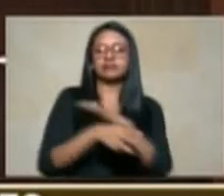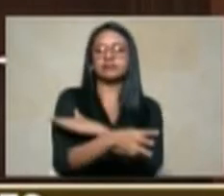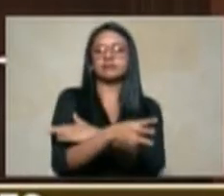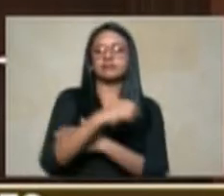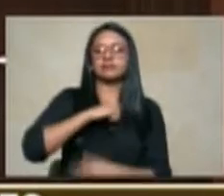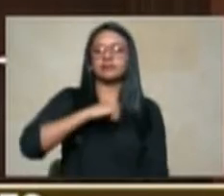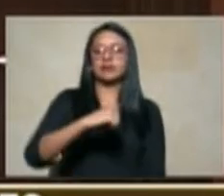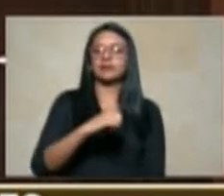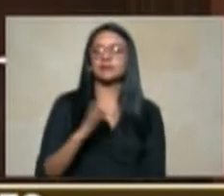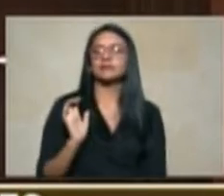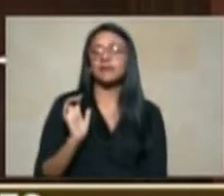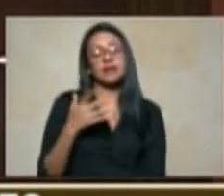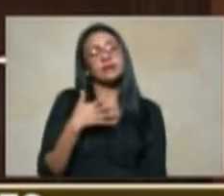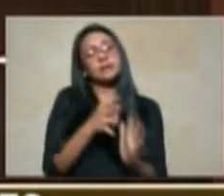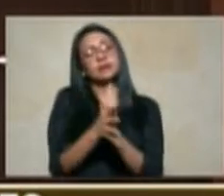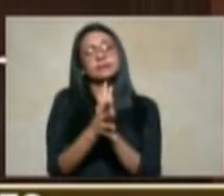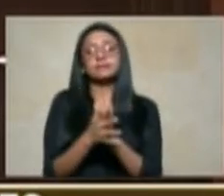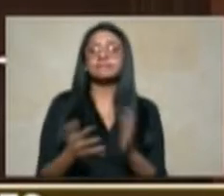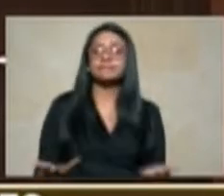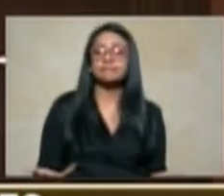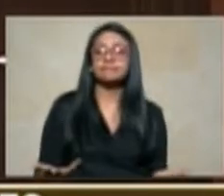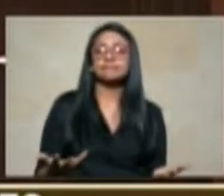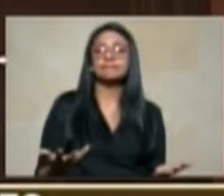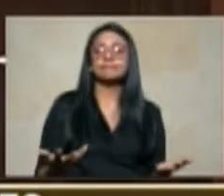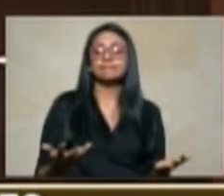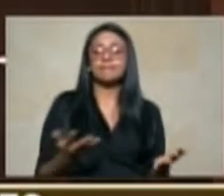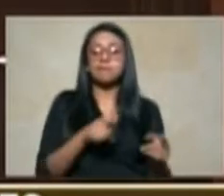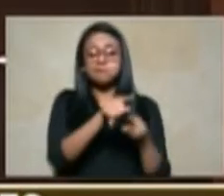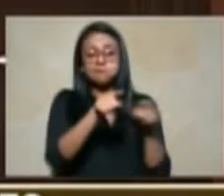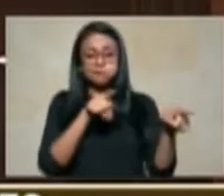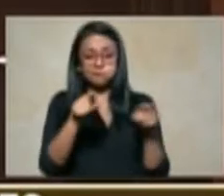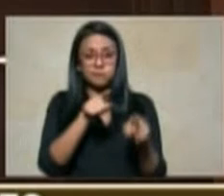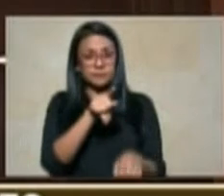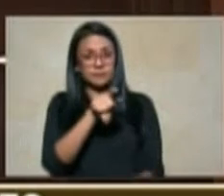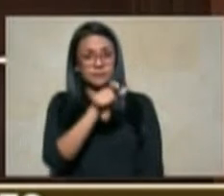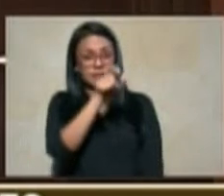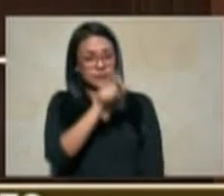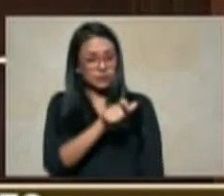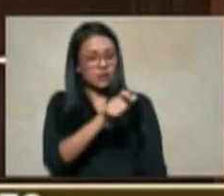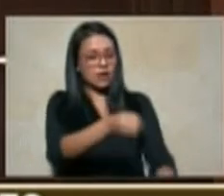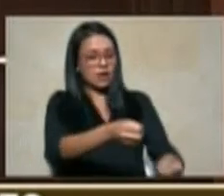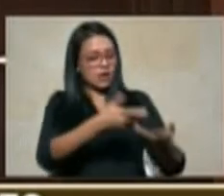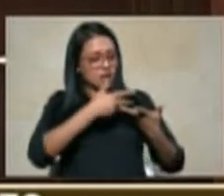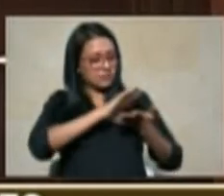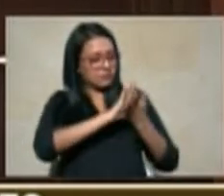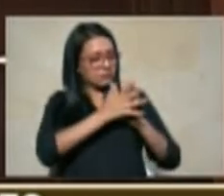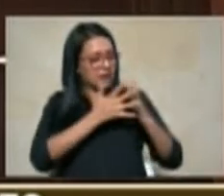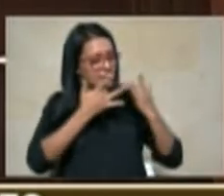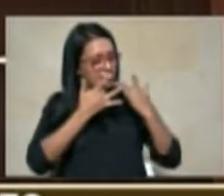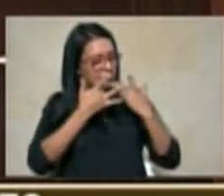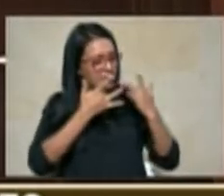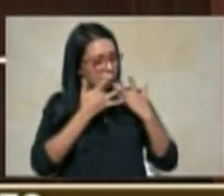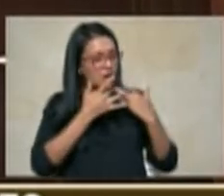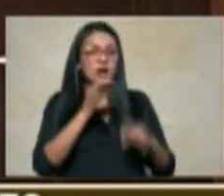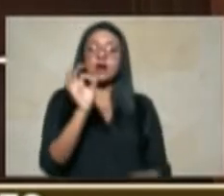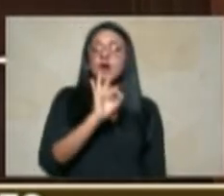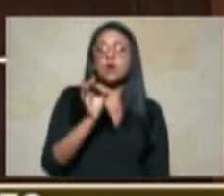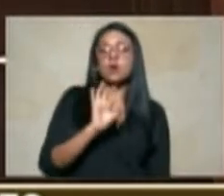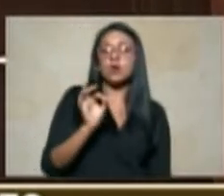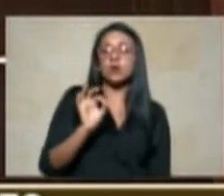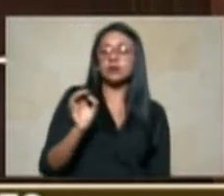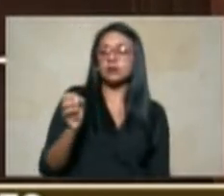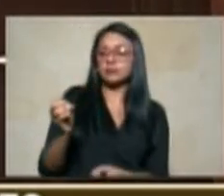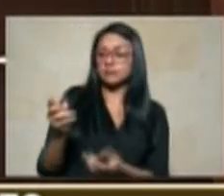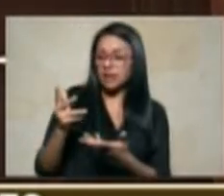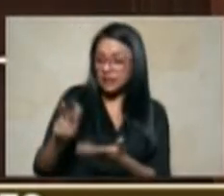que en algunos casos hay la figura de la compensación y en otros casos también se niega la restitución y al